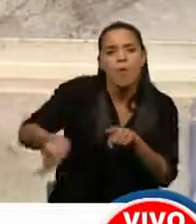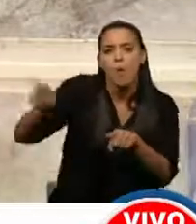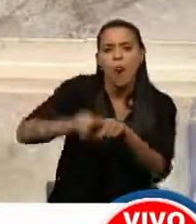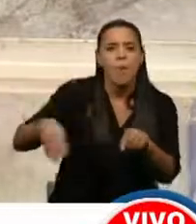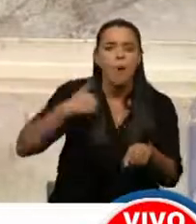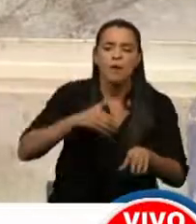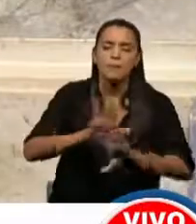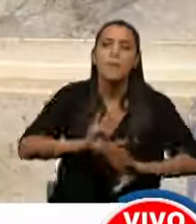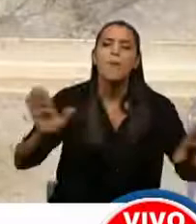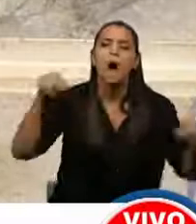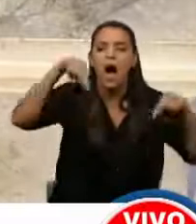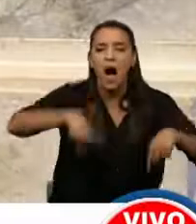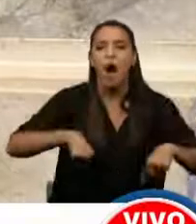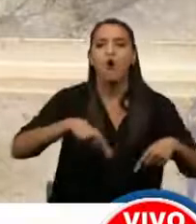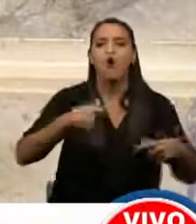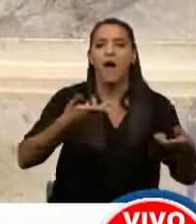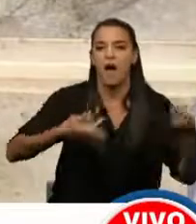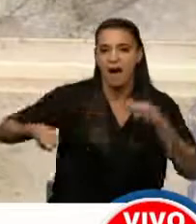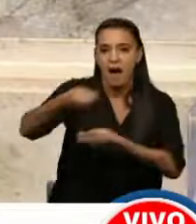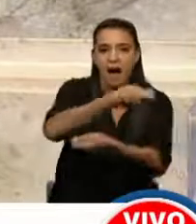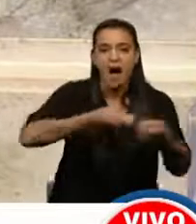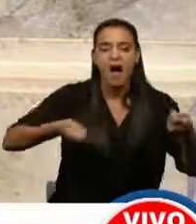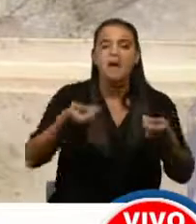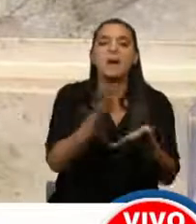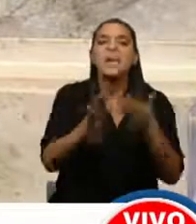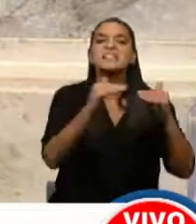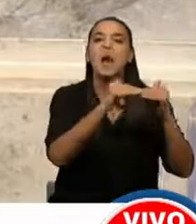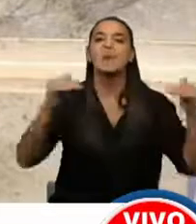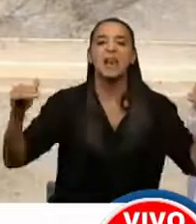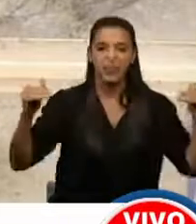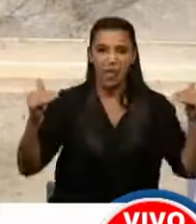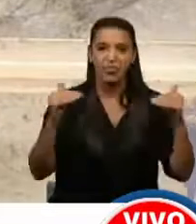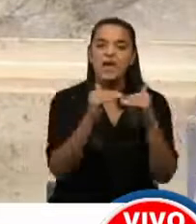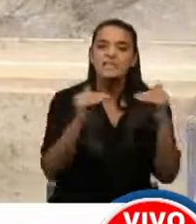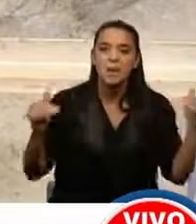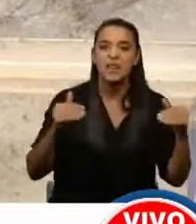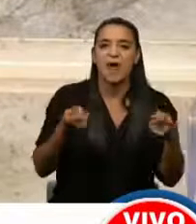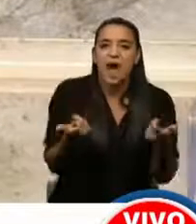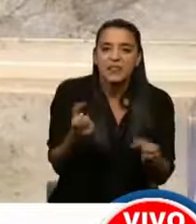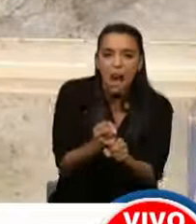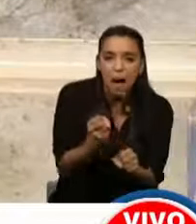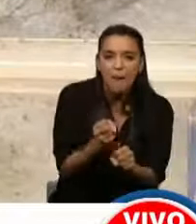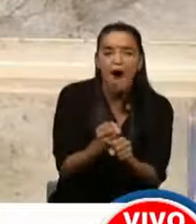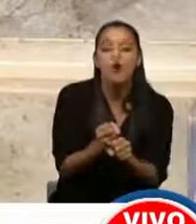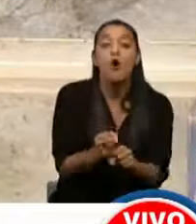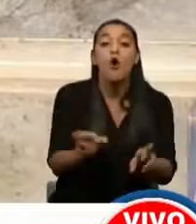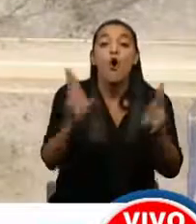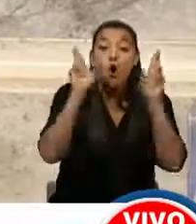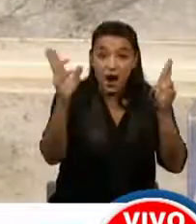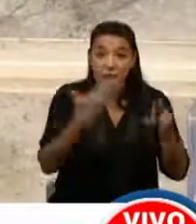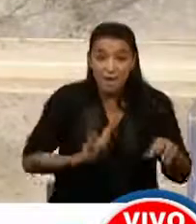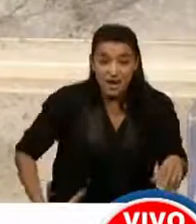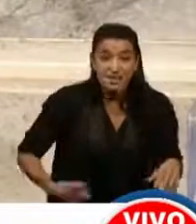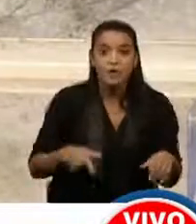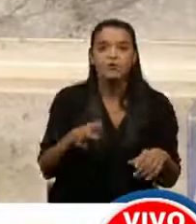y dar inicio a un círculo virtuoso de la estabilidad, el círculo virtuoso de la estabilidad y el trabajo, ojalá, señor Presidente,